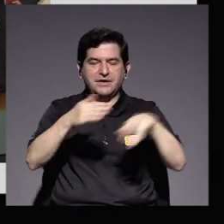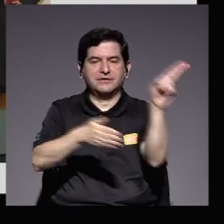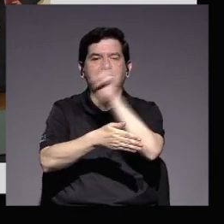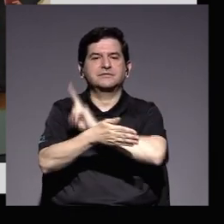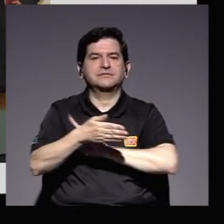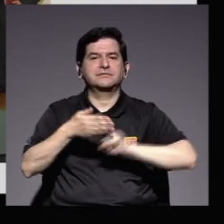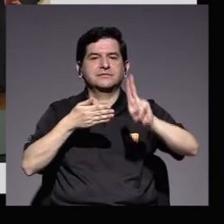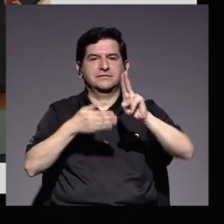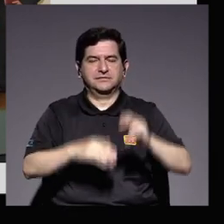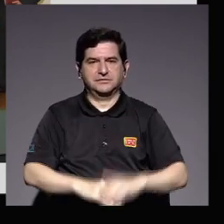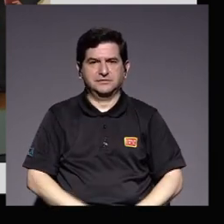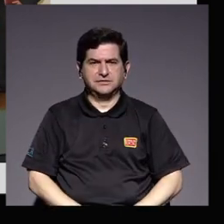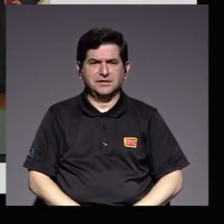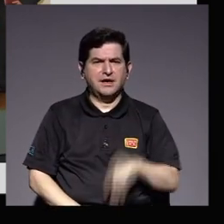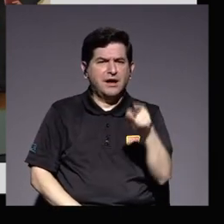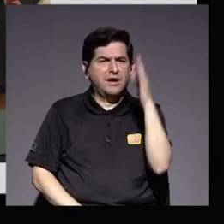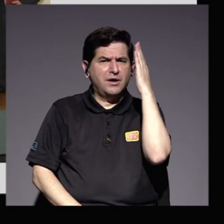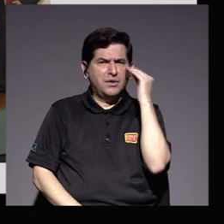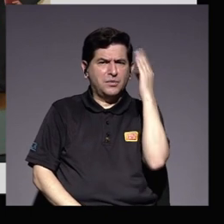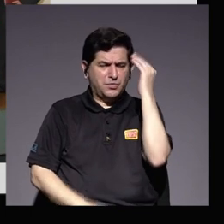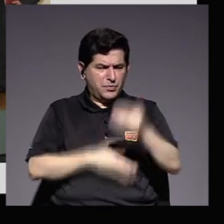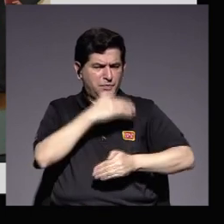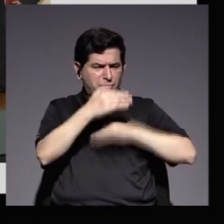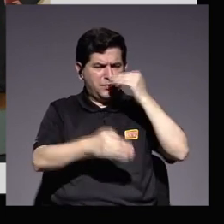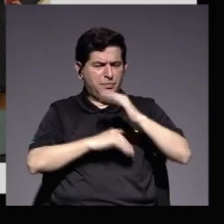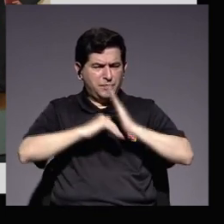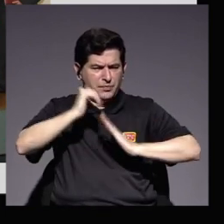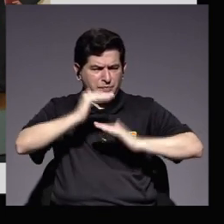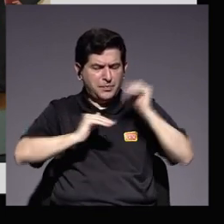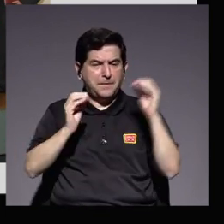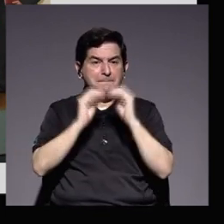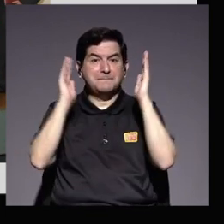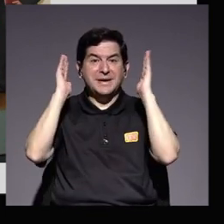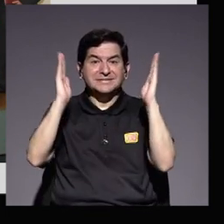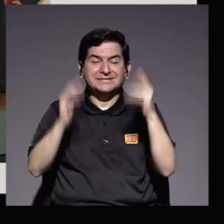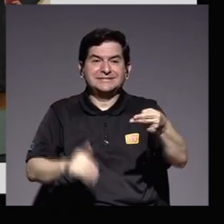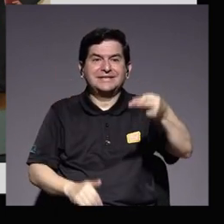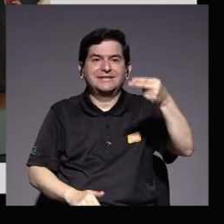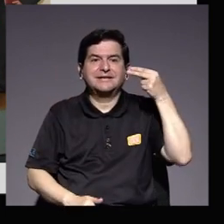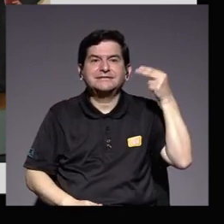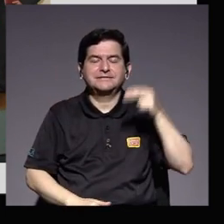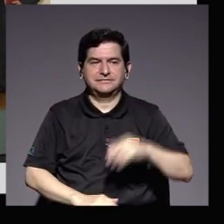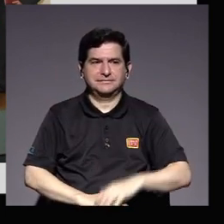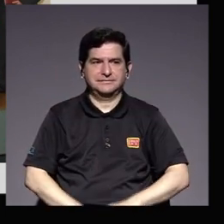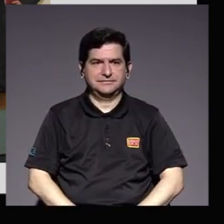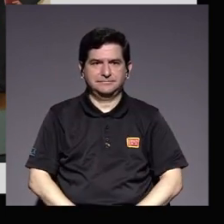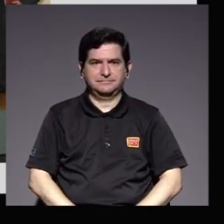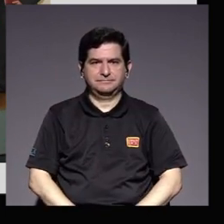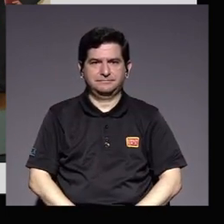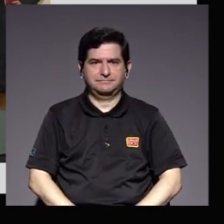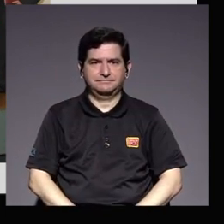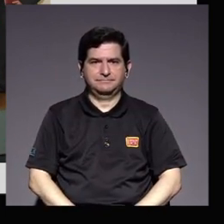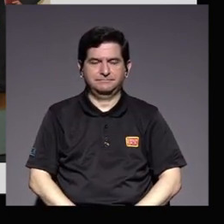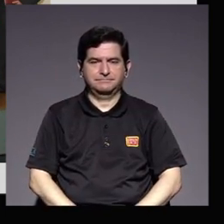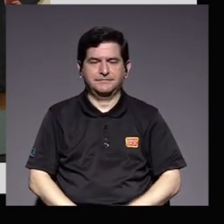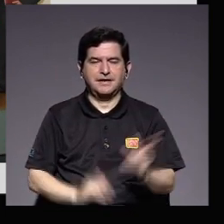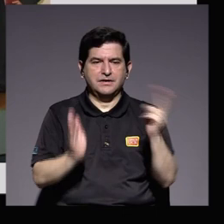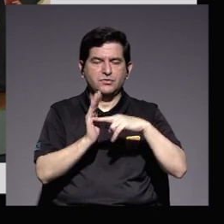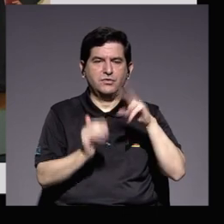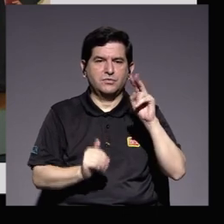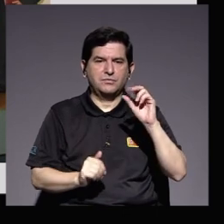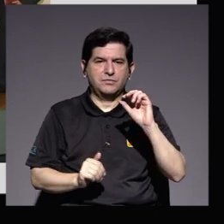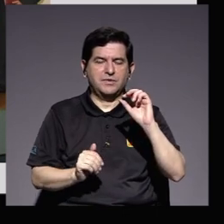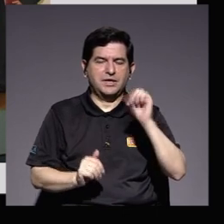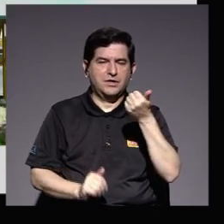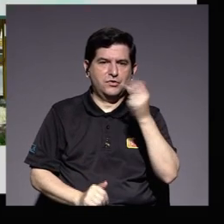universitarios han experimentado el proceso constructivo más grande de su historia entre el 2012 y el